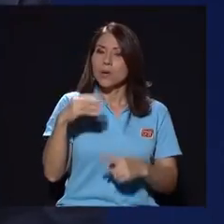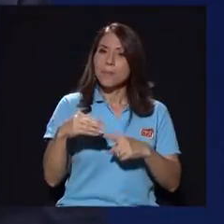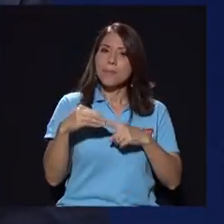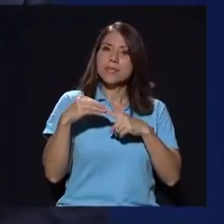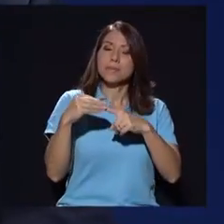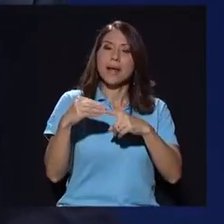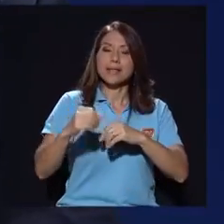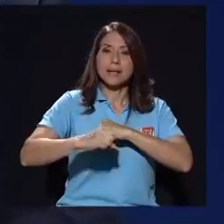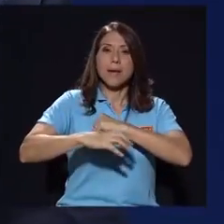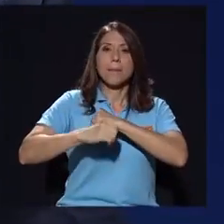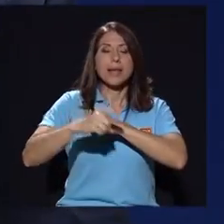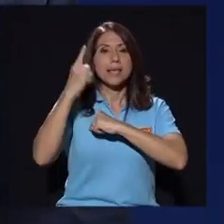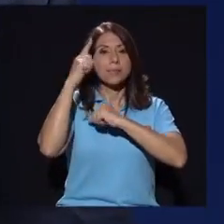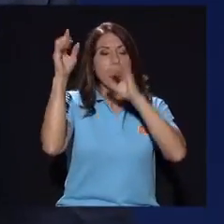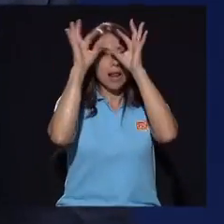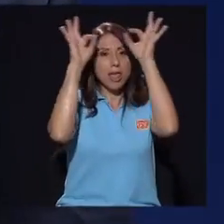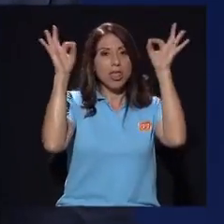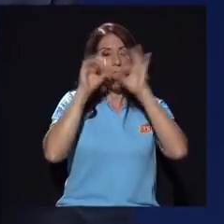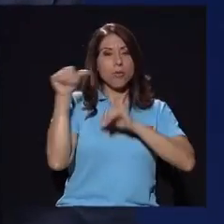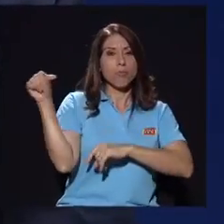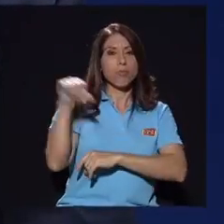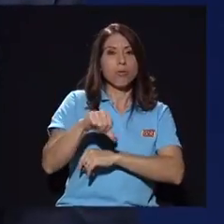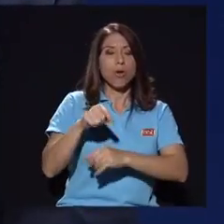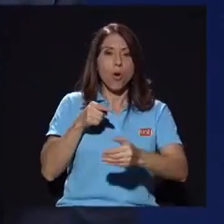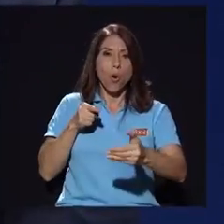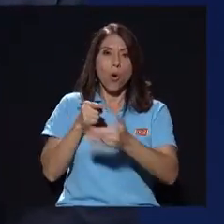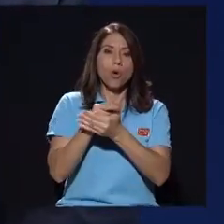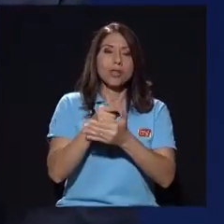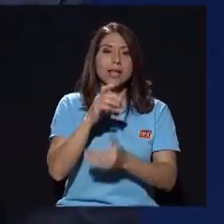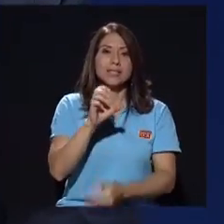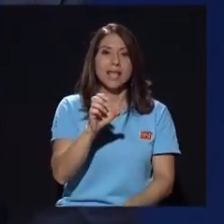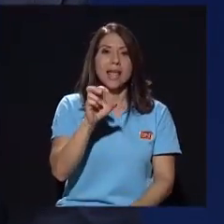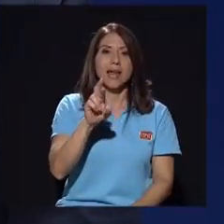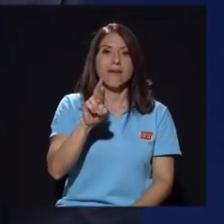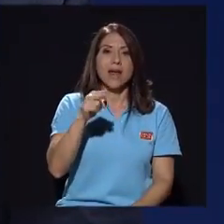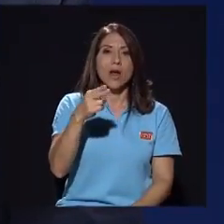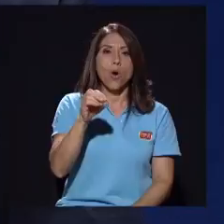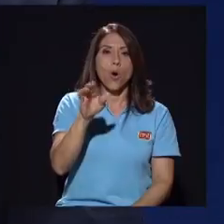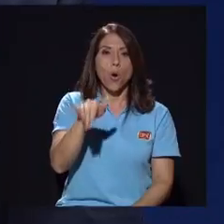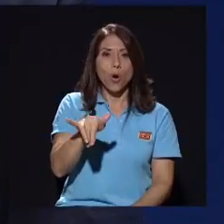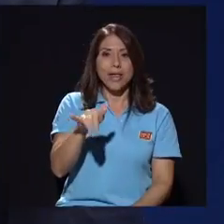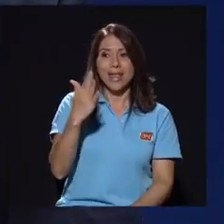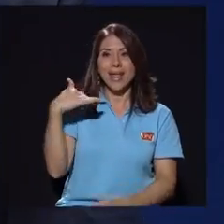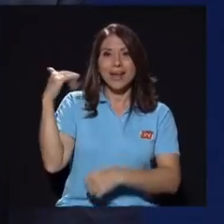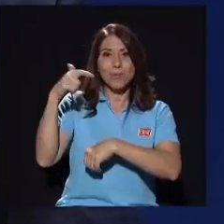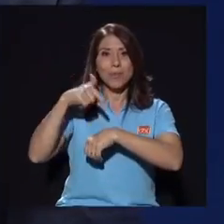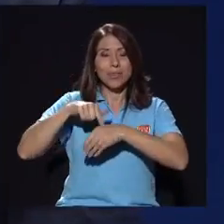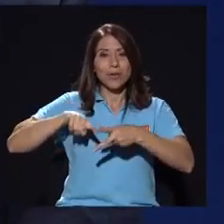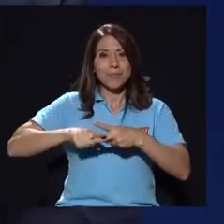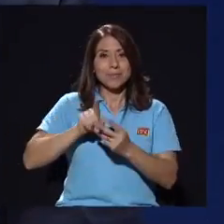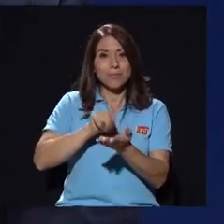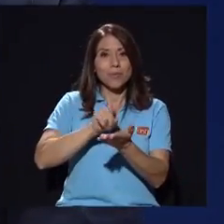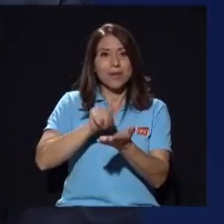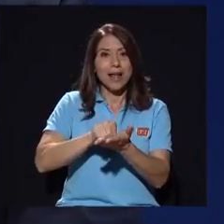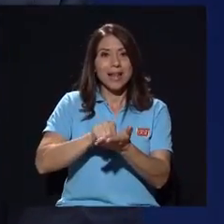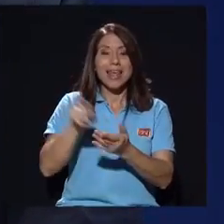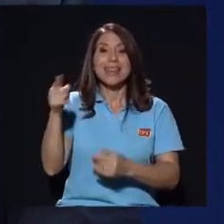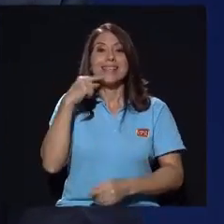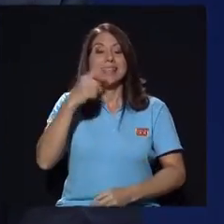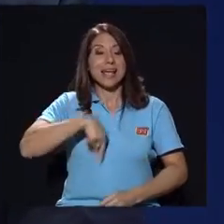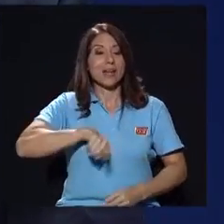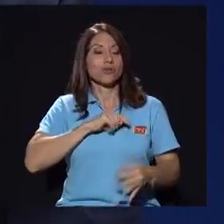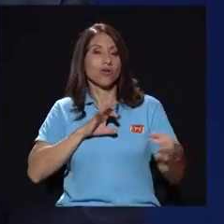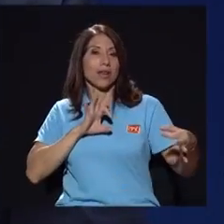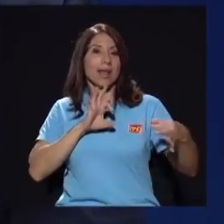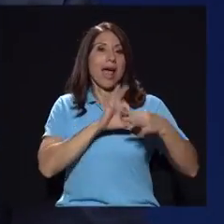campañas de desprestigio que empezó contra CR hoy en el momento en que empezamos a publicar fue el tema de que estábamos ligados a